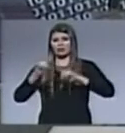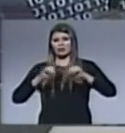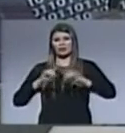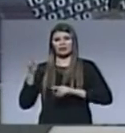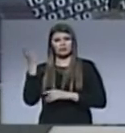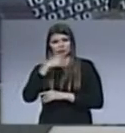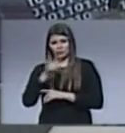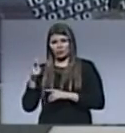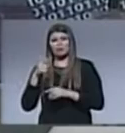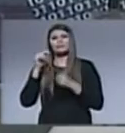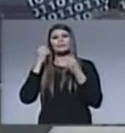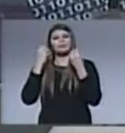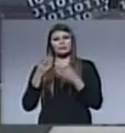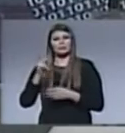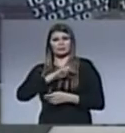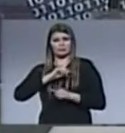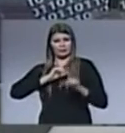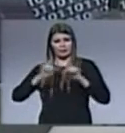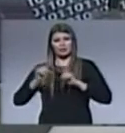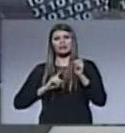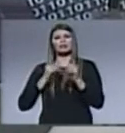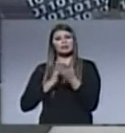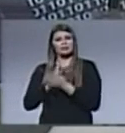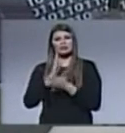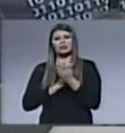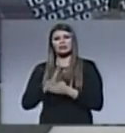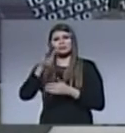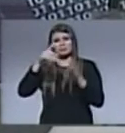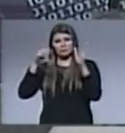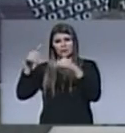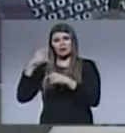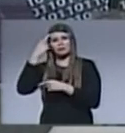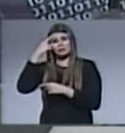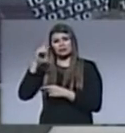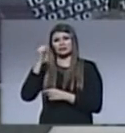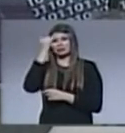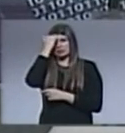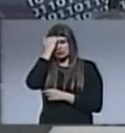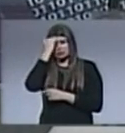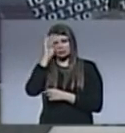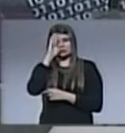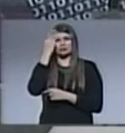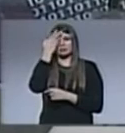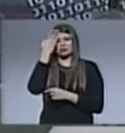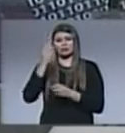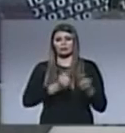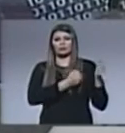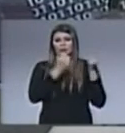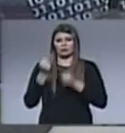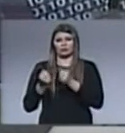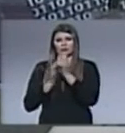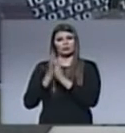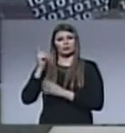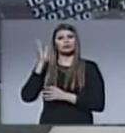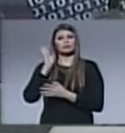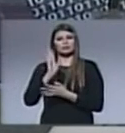esta. El líder espiritual debe llamar a los demás a reconocer al Dios Todopoderoso. Y